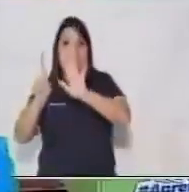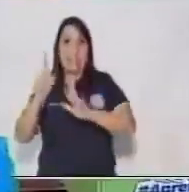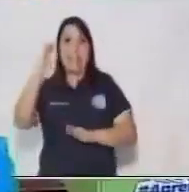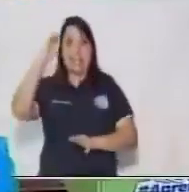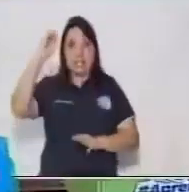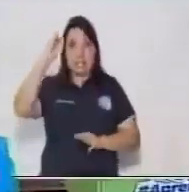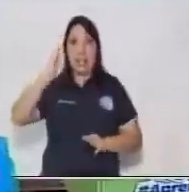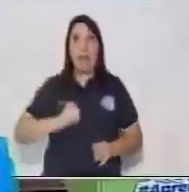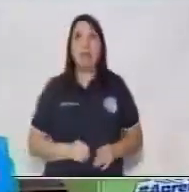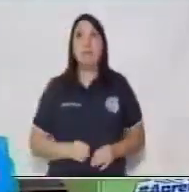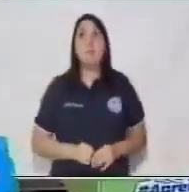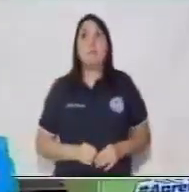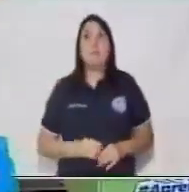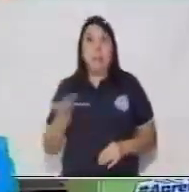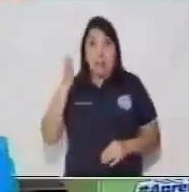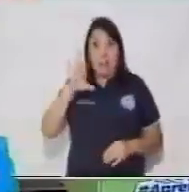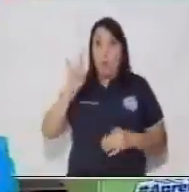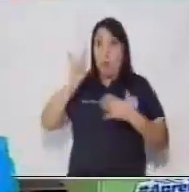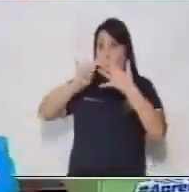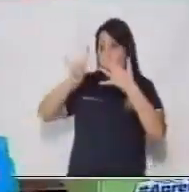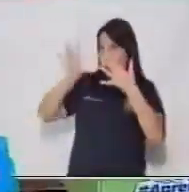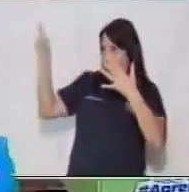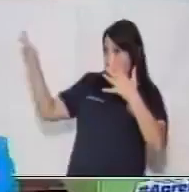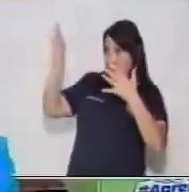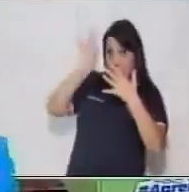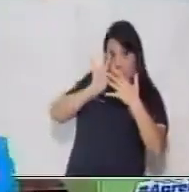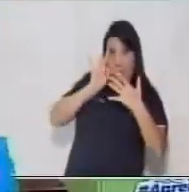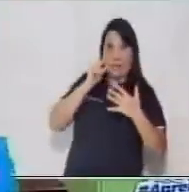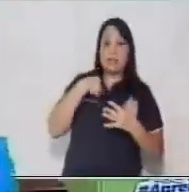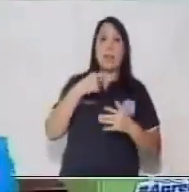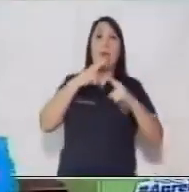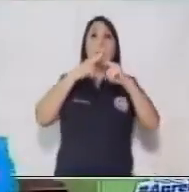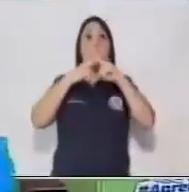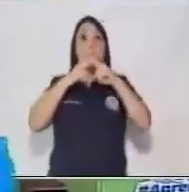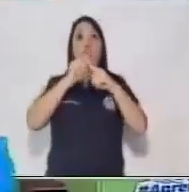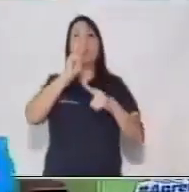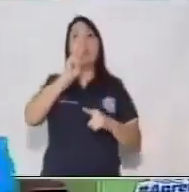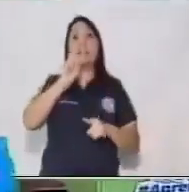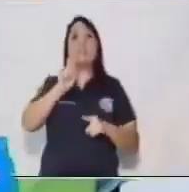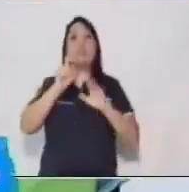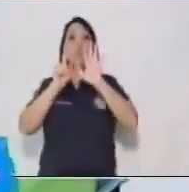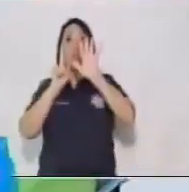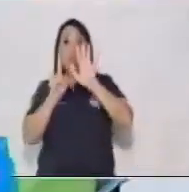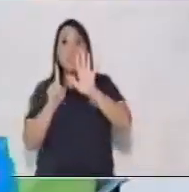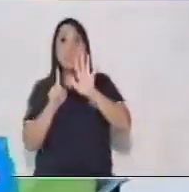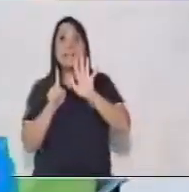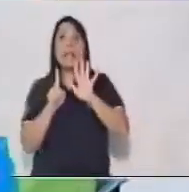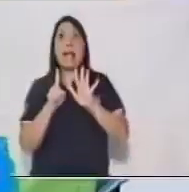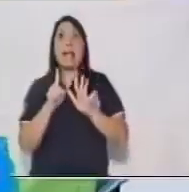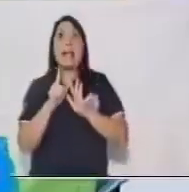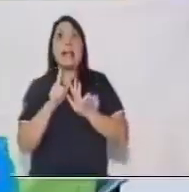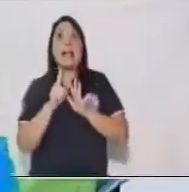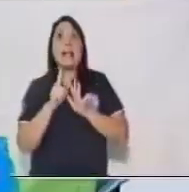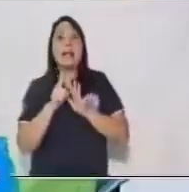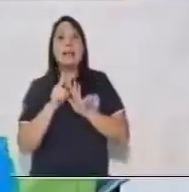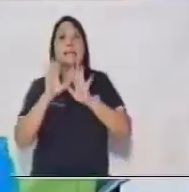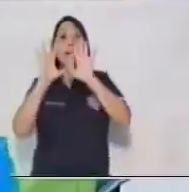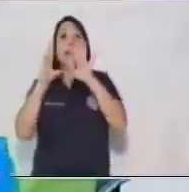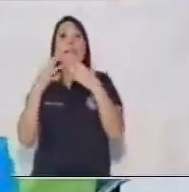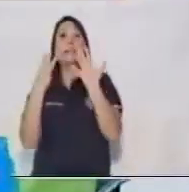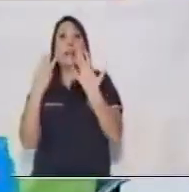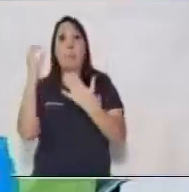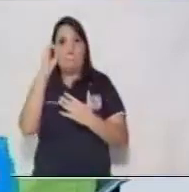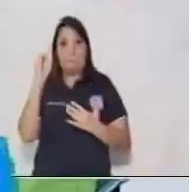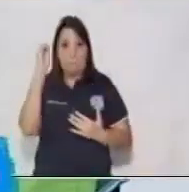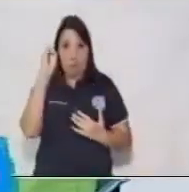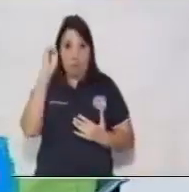Luego, útiles escolares, que nos representa el 5%, por 3.6